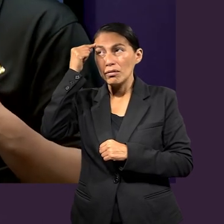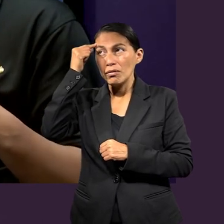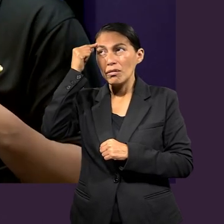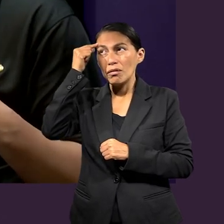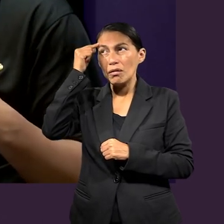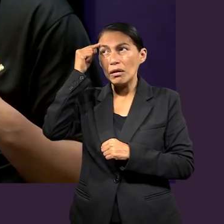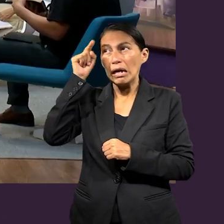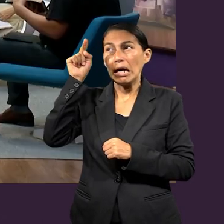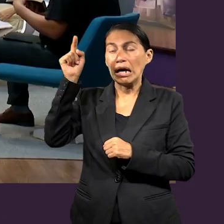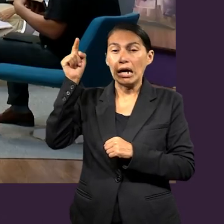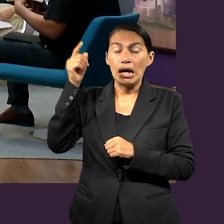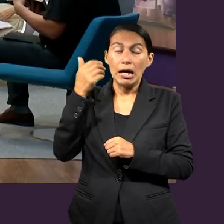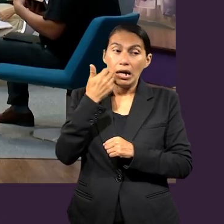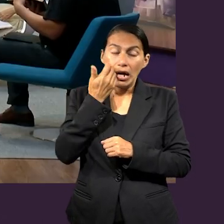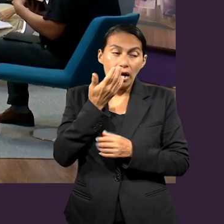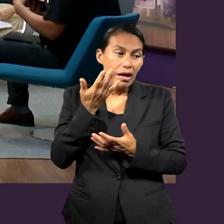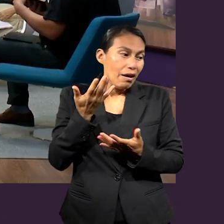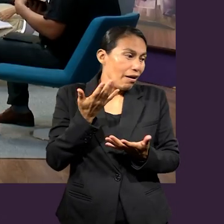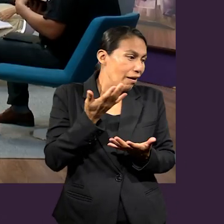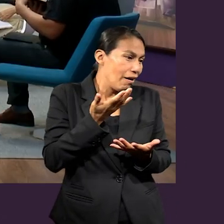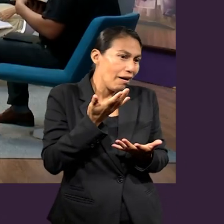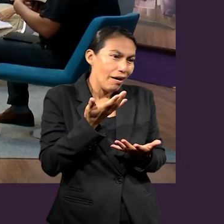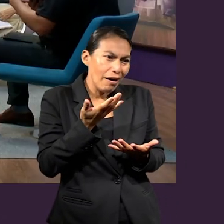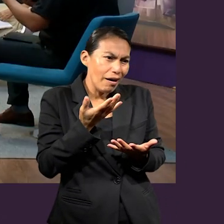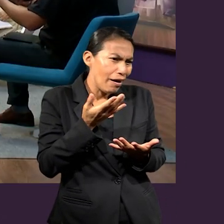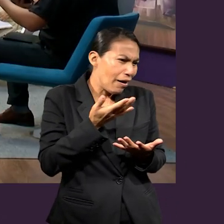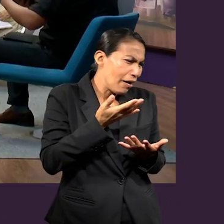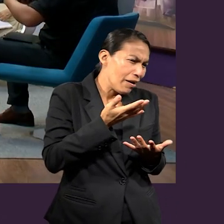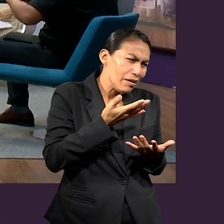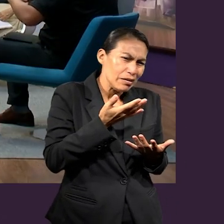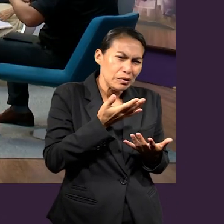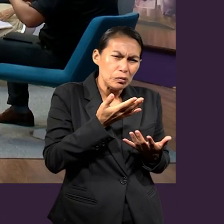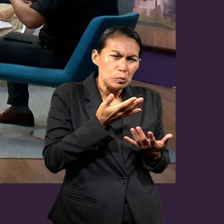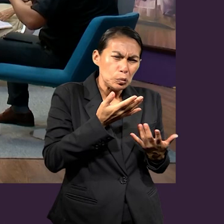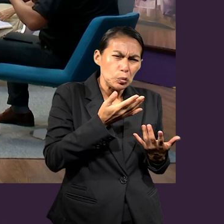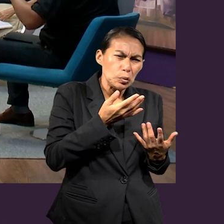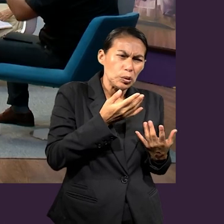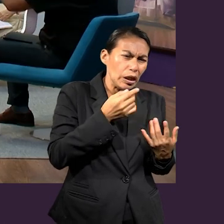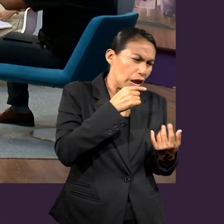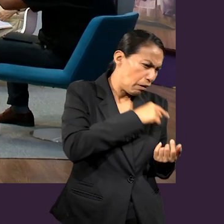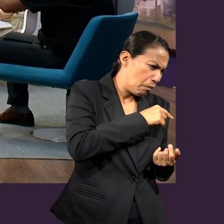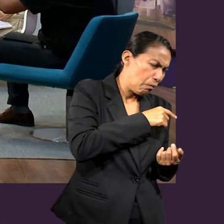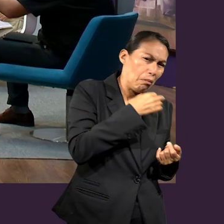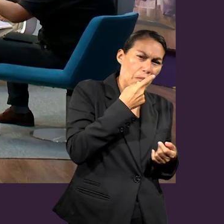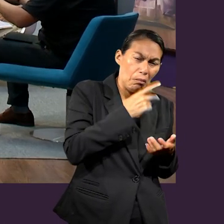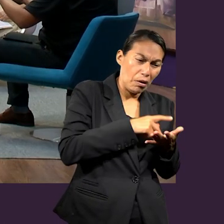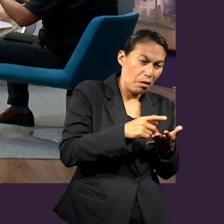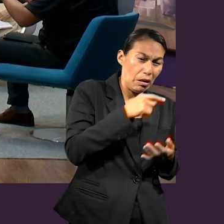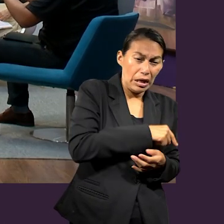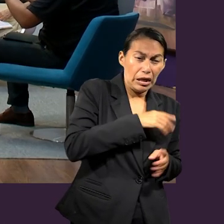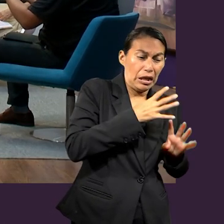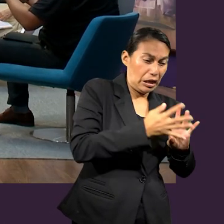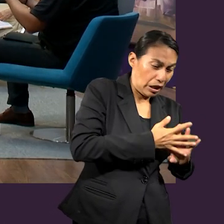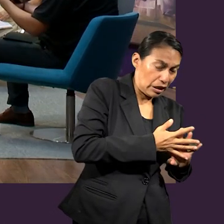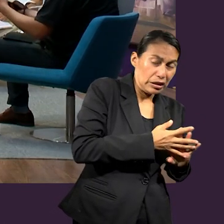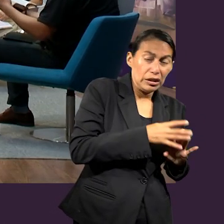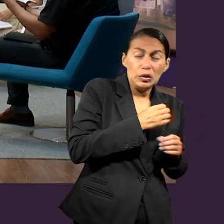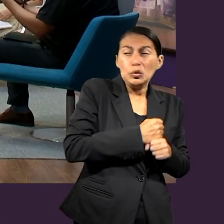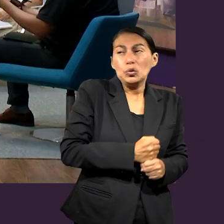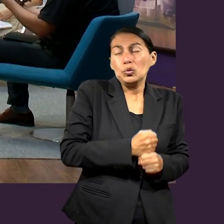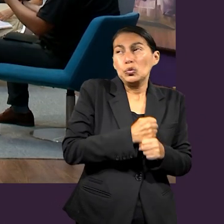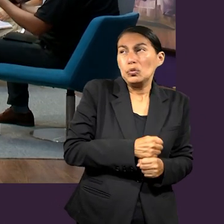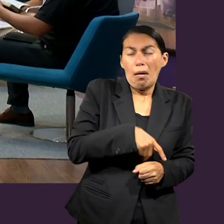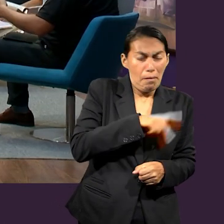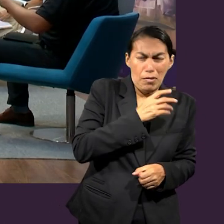me imagino que Él está tratando de expresar, de poder meterles a la cabeza, oigan, yo lo estoy